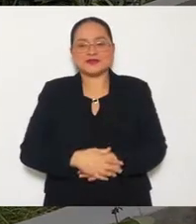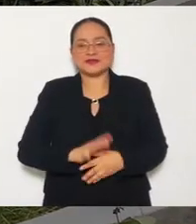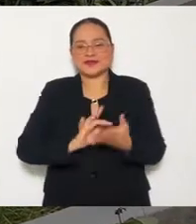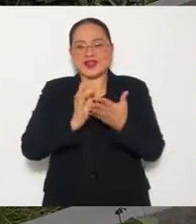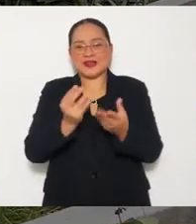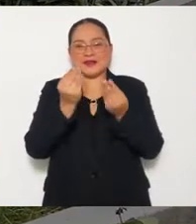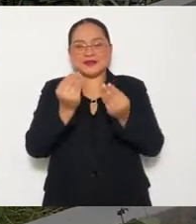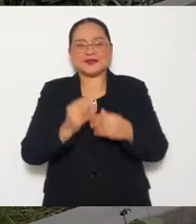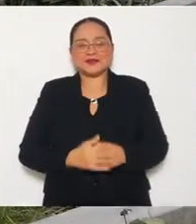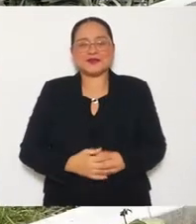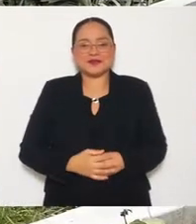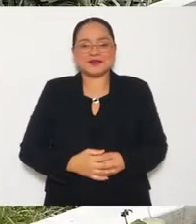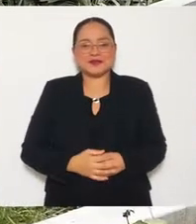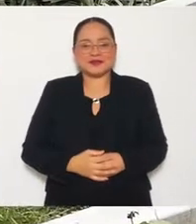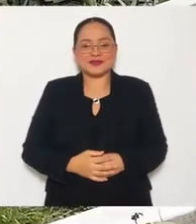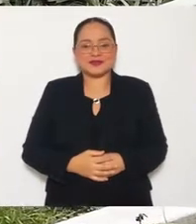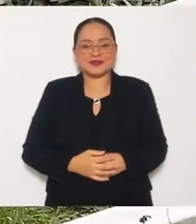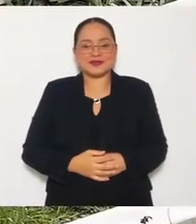gracias.